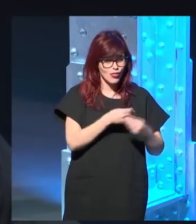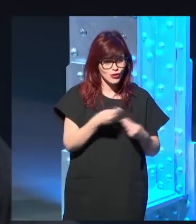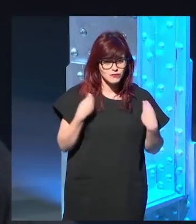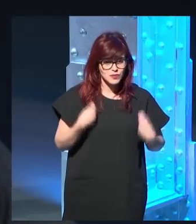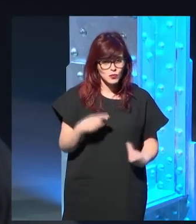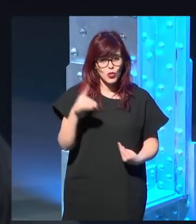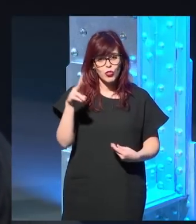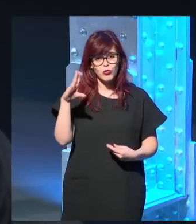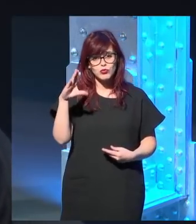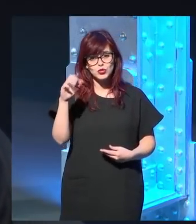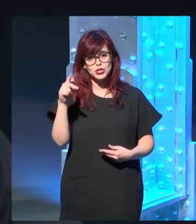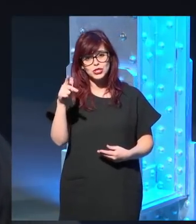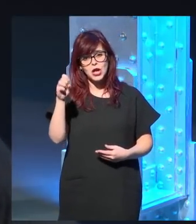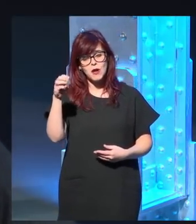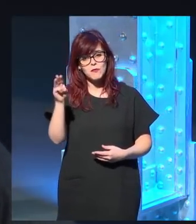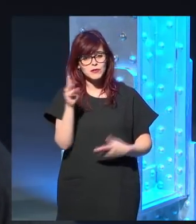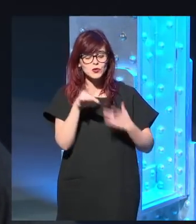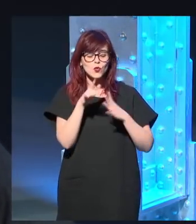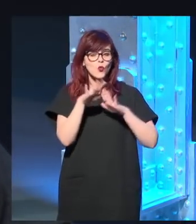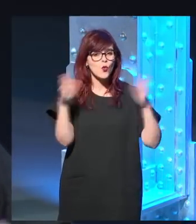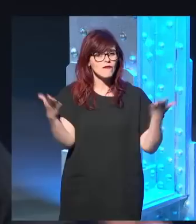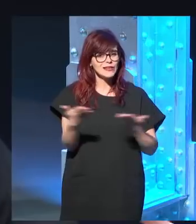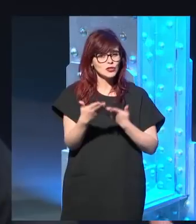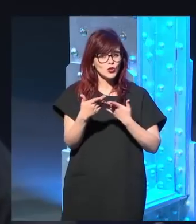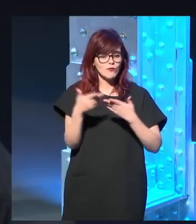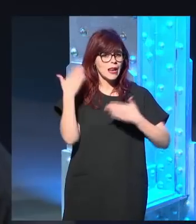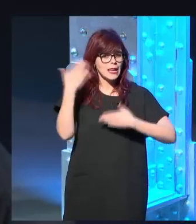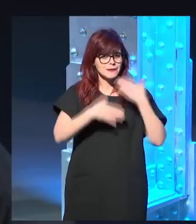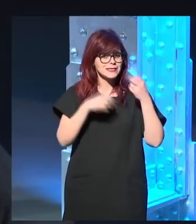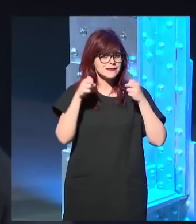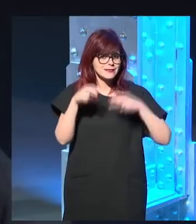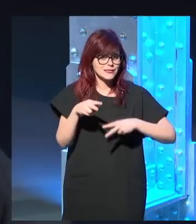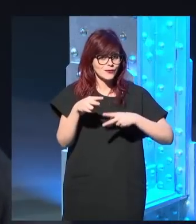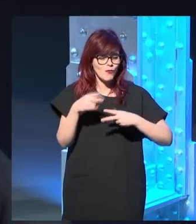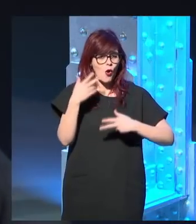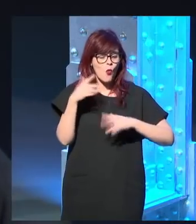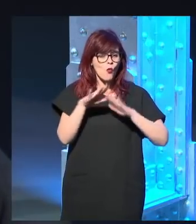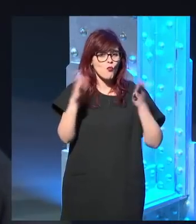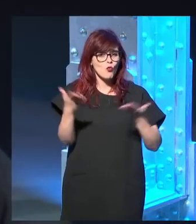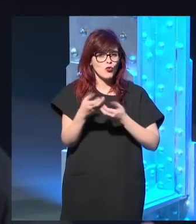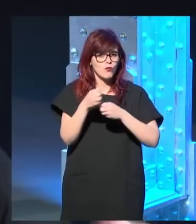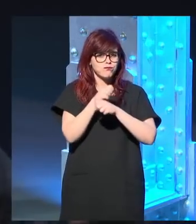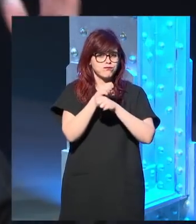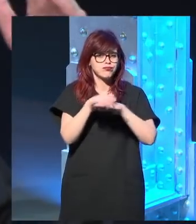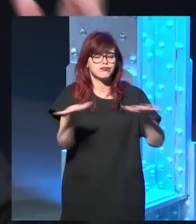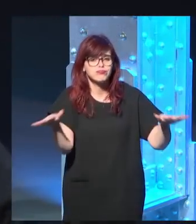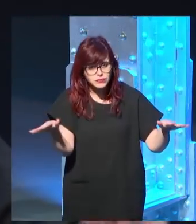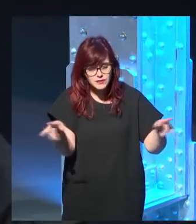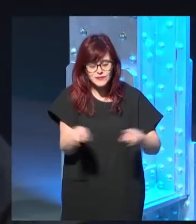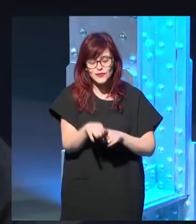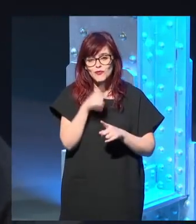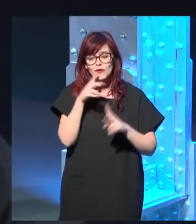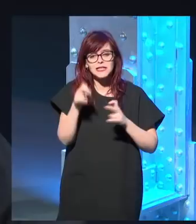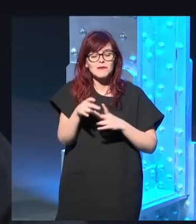Duchamp, un universo en expansión, ¿no? Siguen publicándose cosas de Borges, bueno, sobre